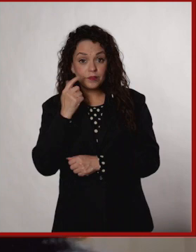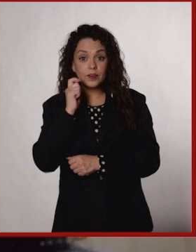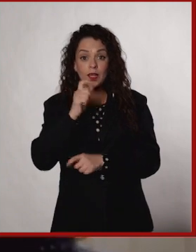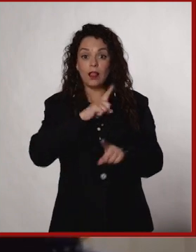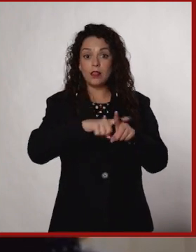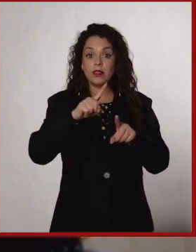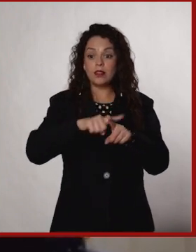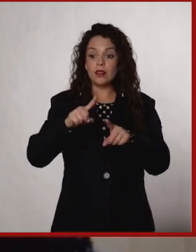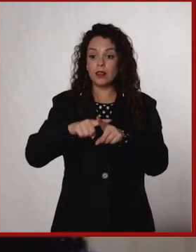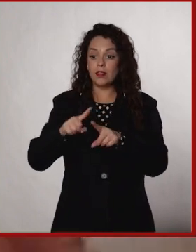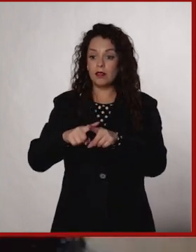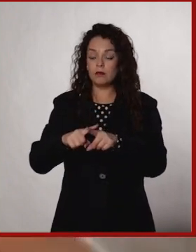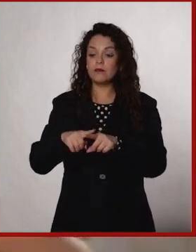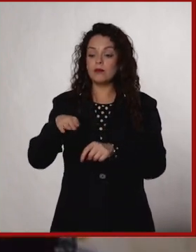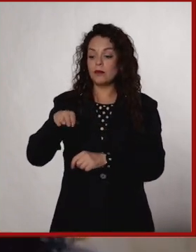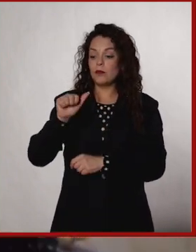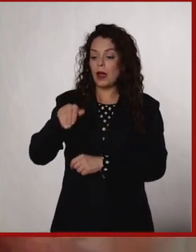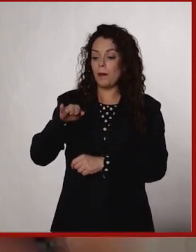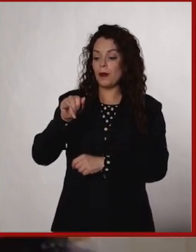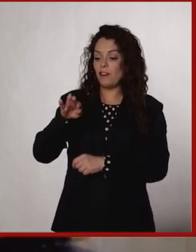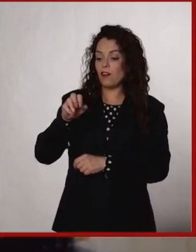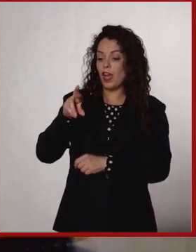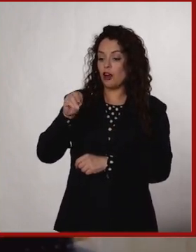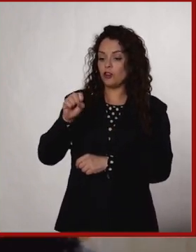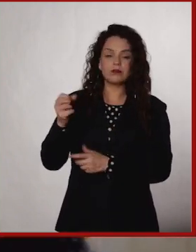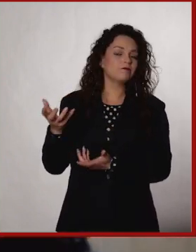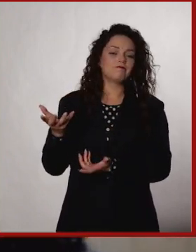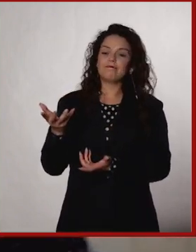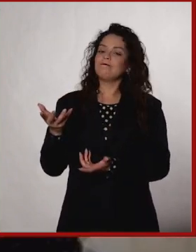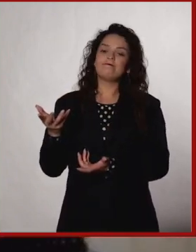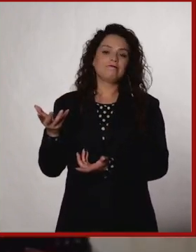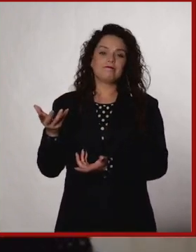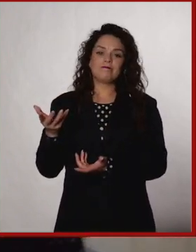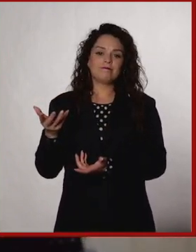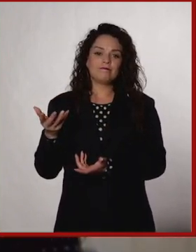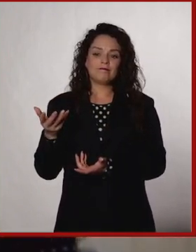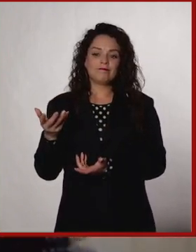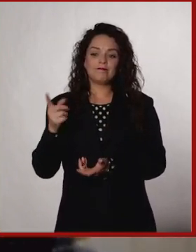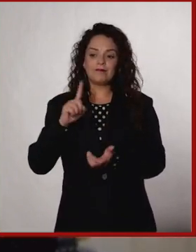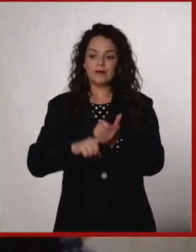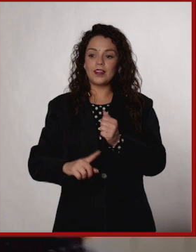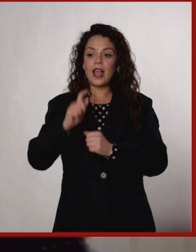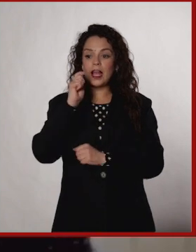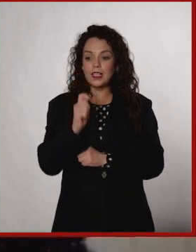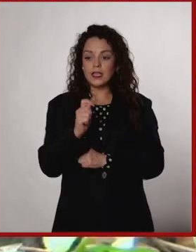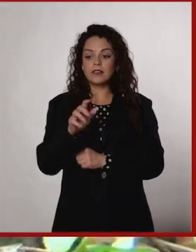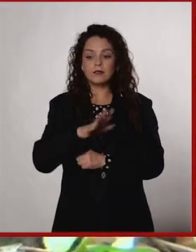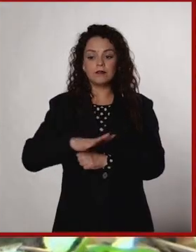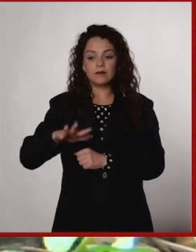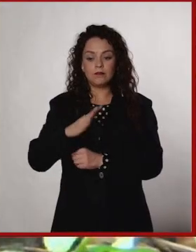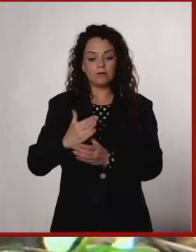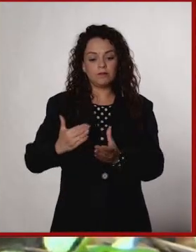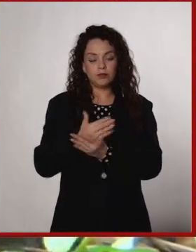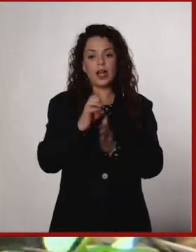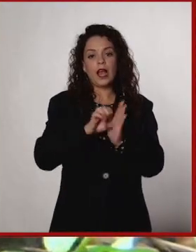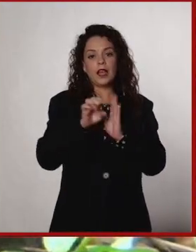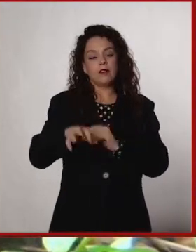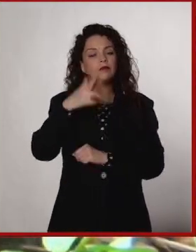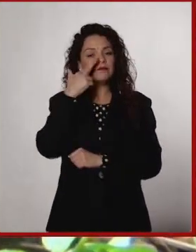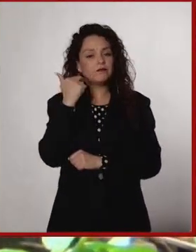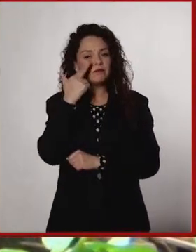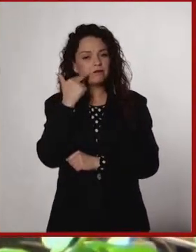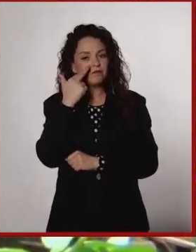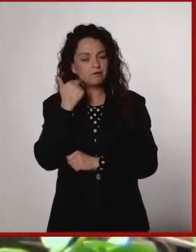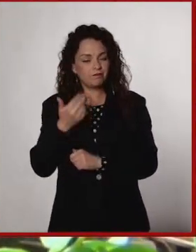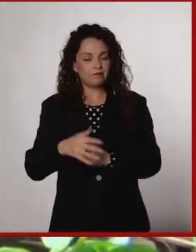la biodiversidad de los mamíferos silvestres, pues no. justo ahí tenemos más bien mamíferos que son especies invasoras